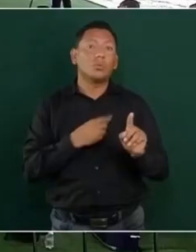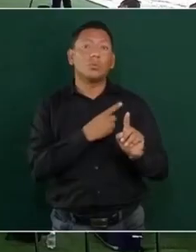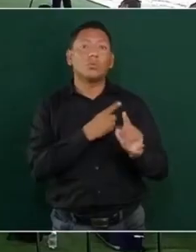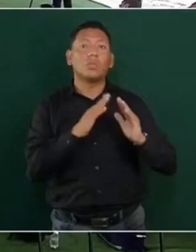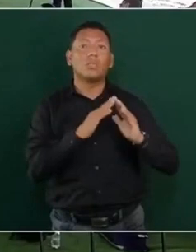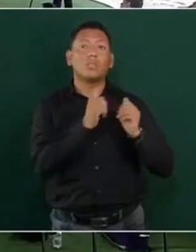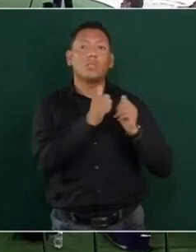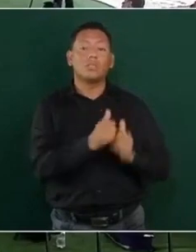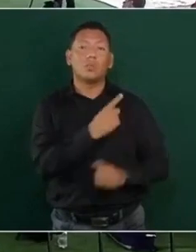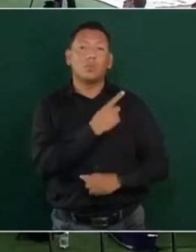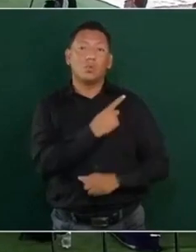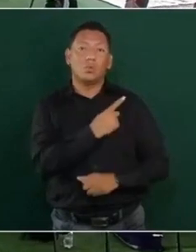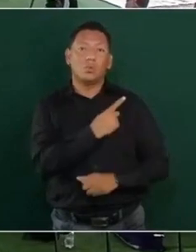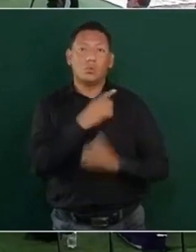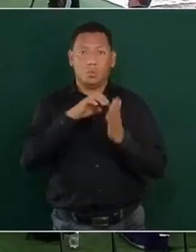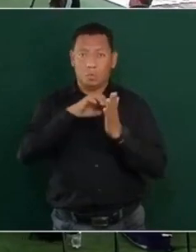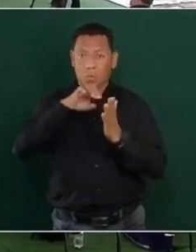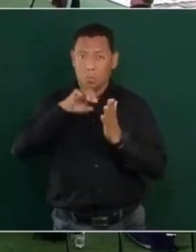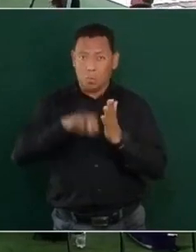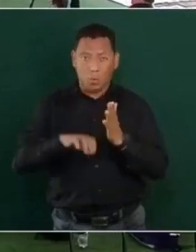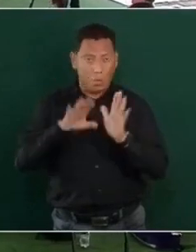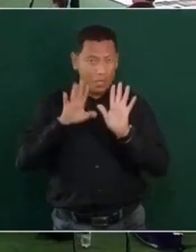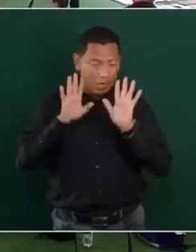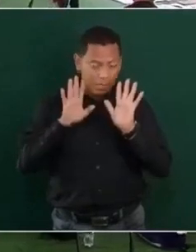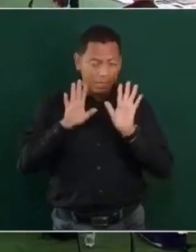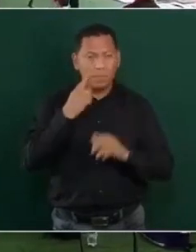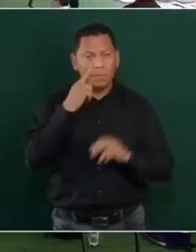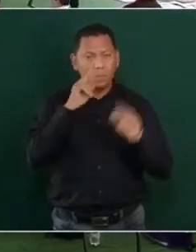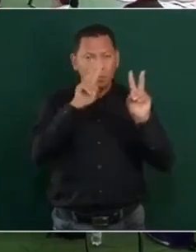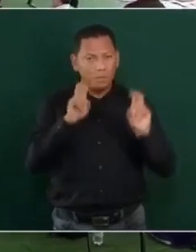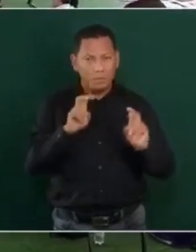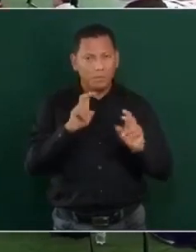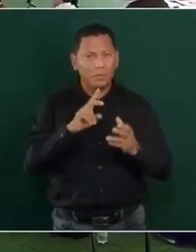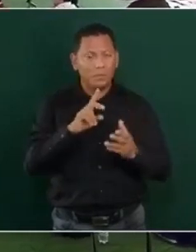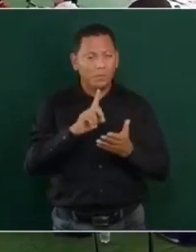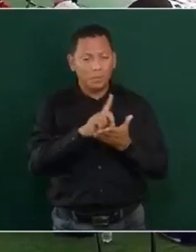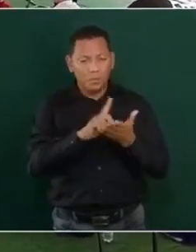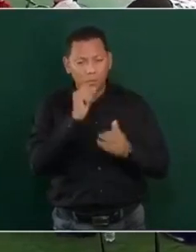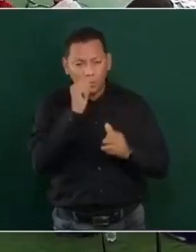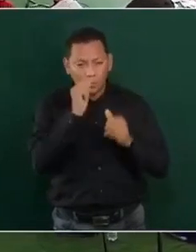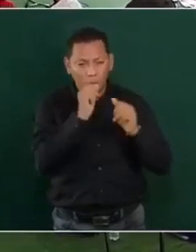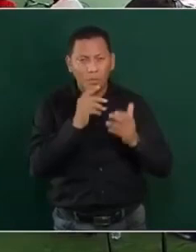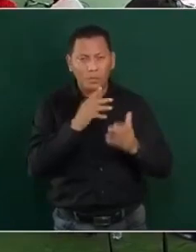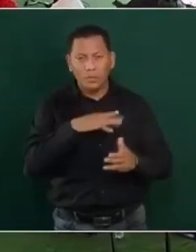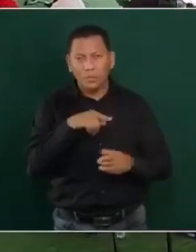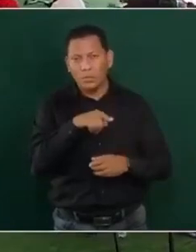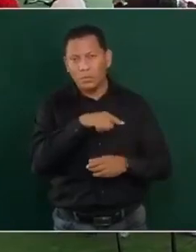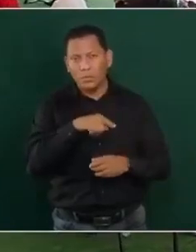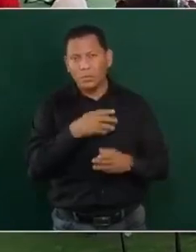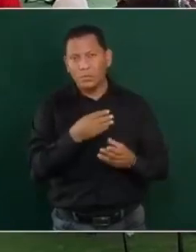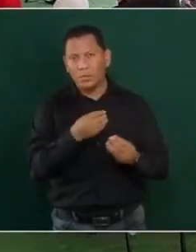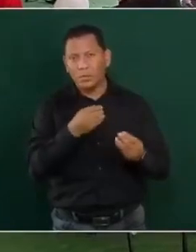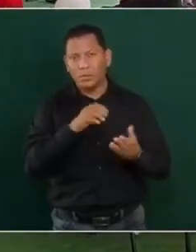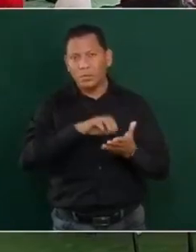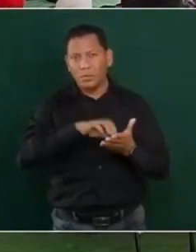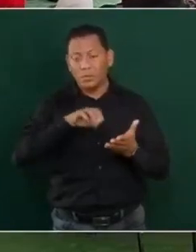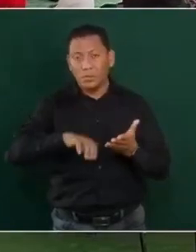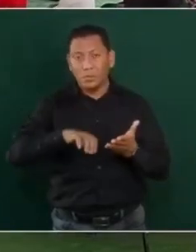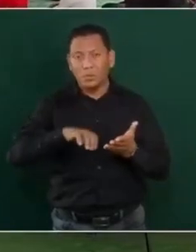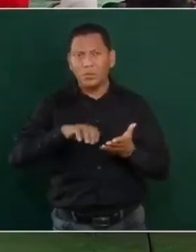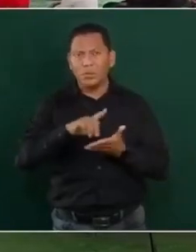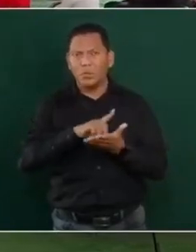En el caso, por ejemplo, de la drogadicción, ahora que se está viendo lo del fentanilo,